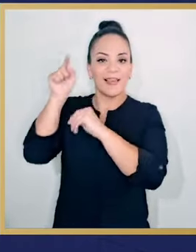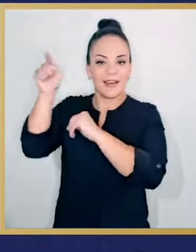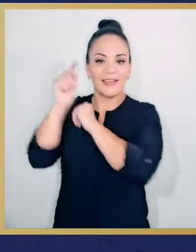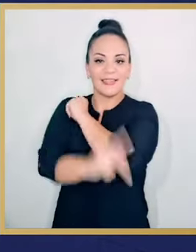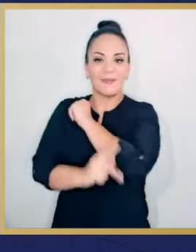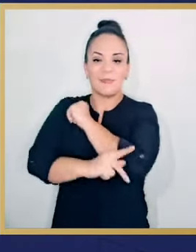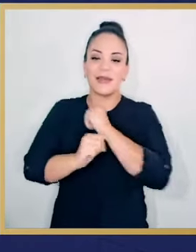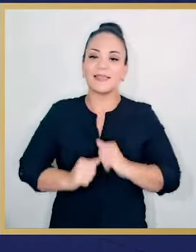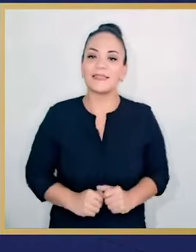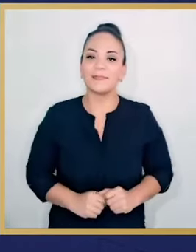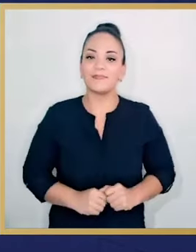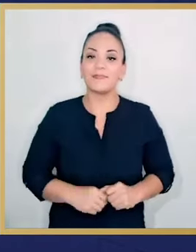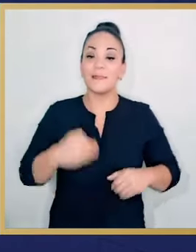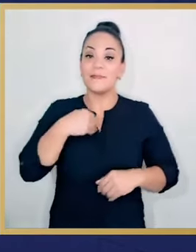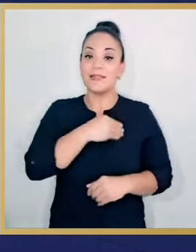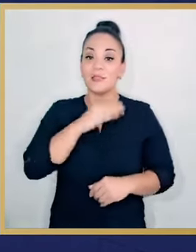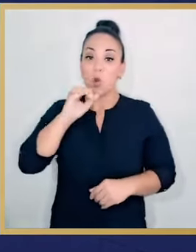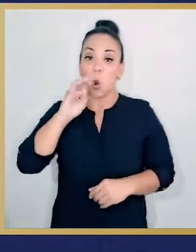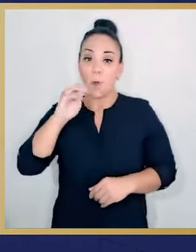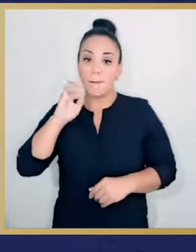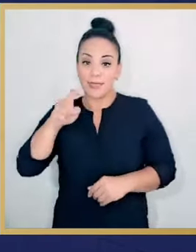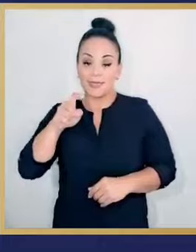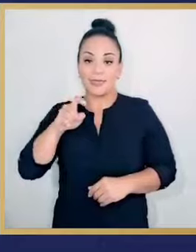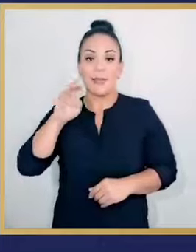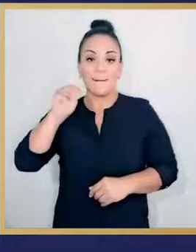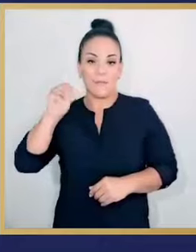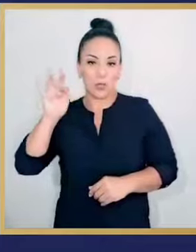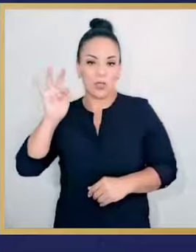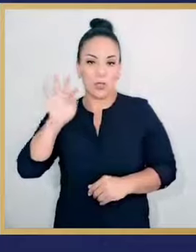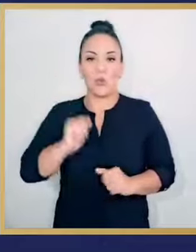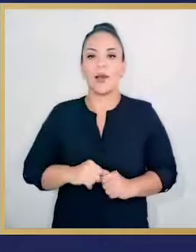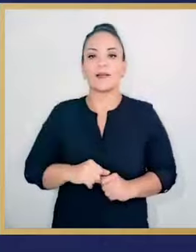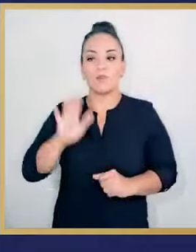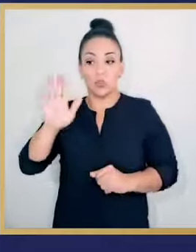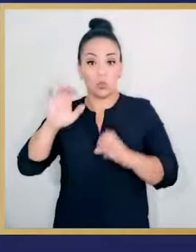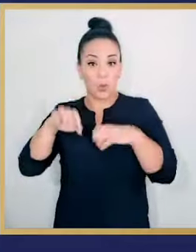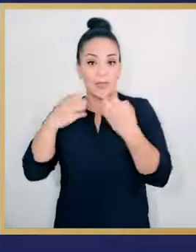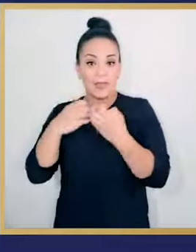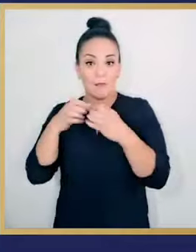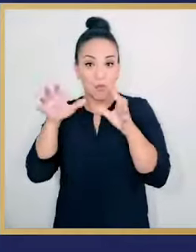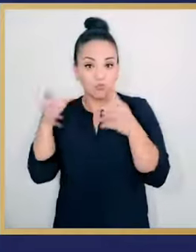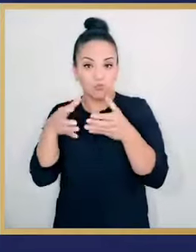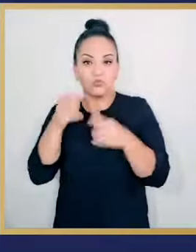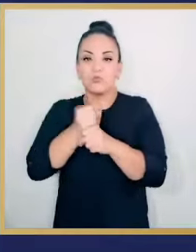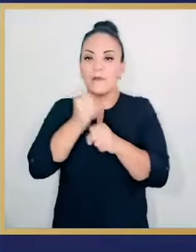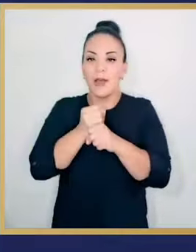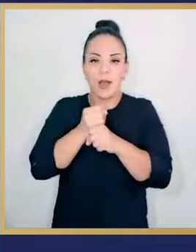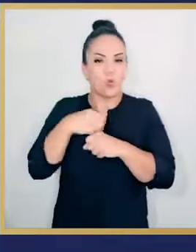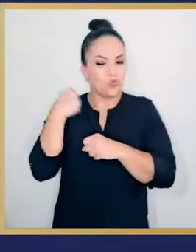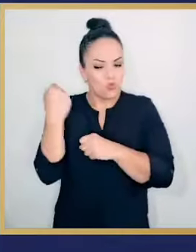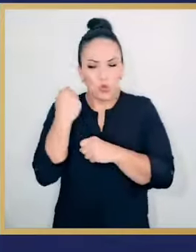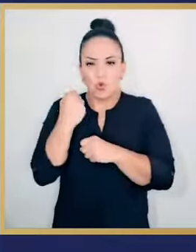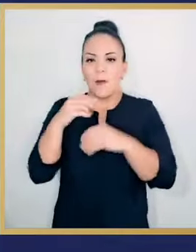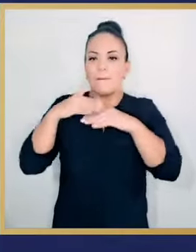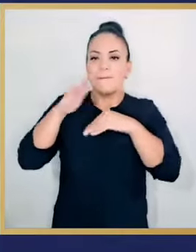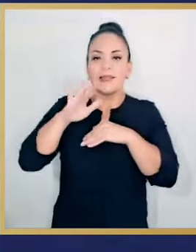agregado que exportaremos a ese país. El ministro de Comercio Exterior, Manuel Tobar, y su equipo